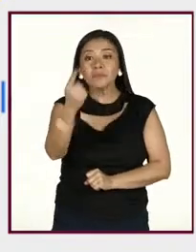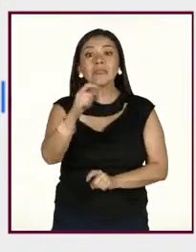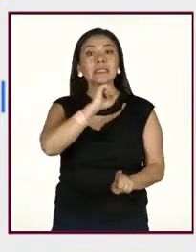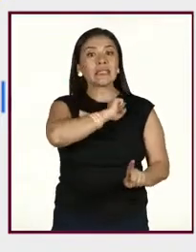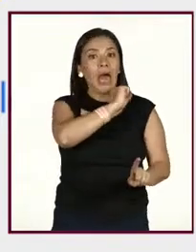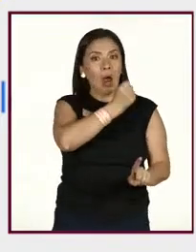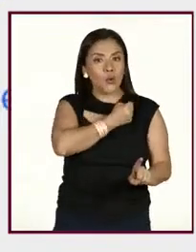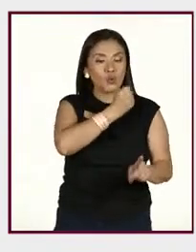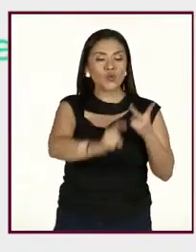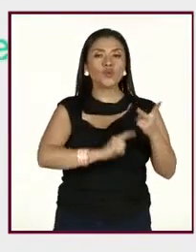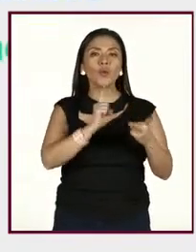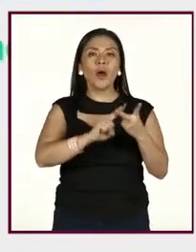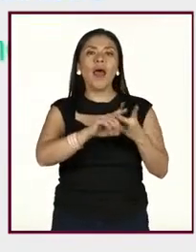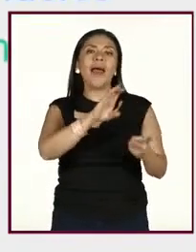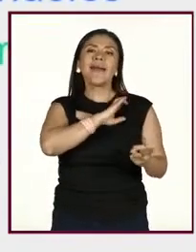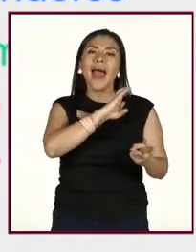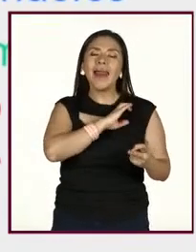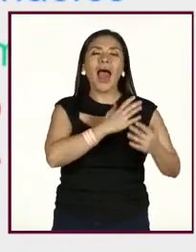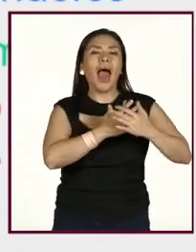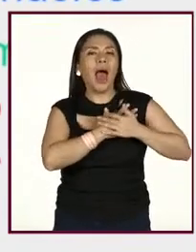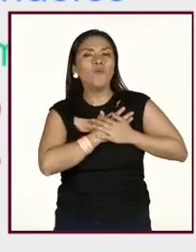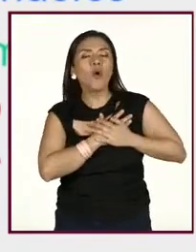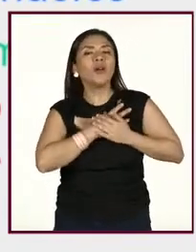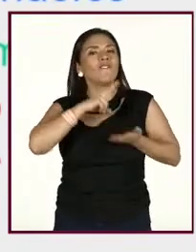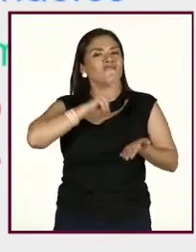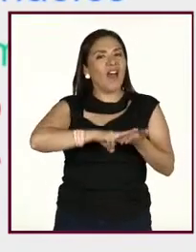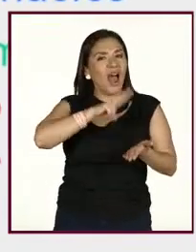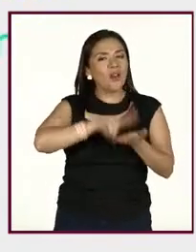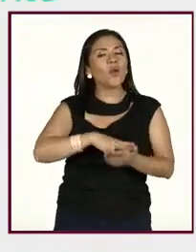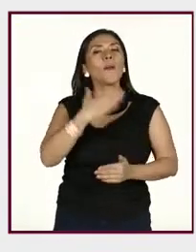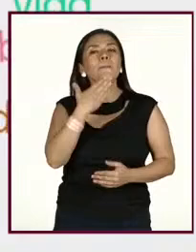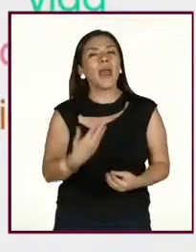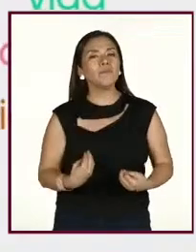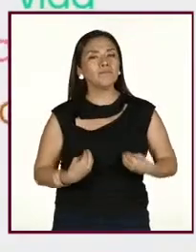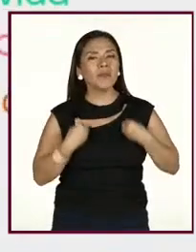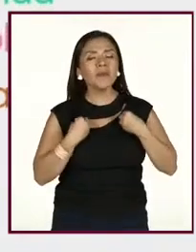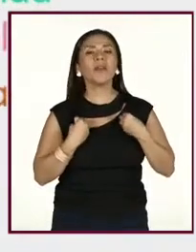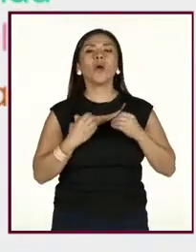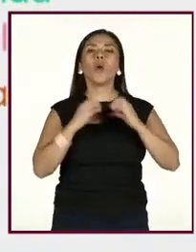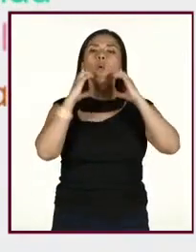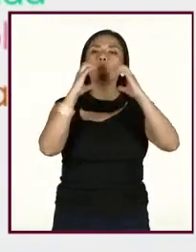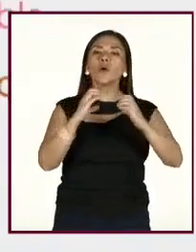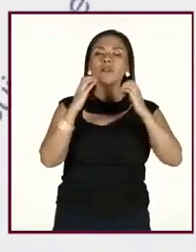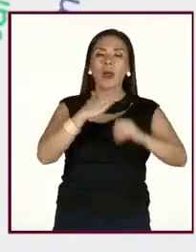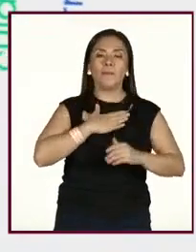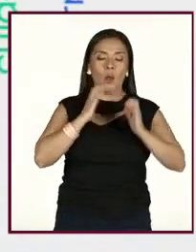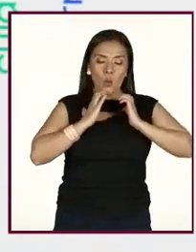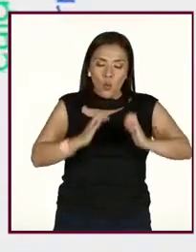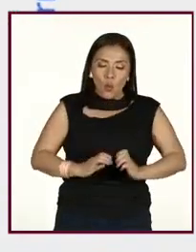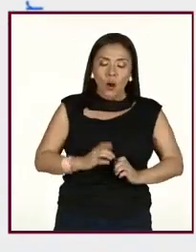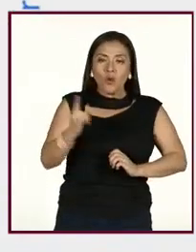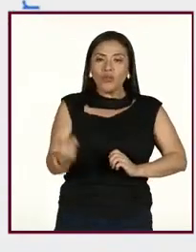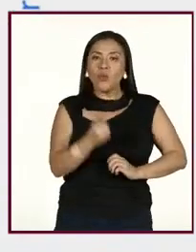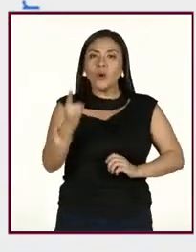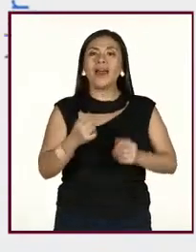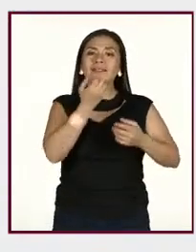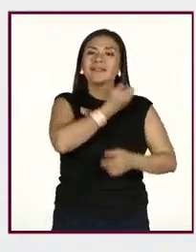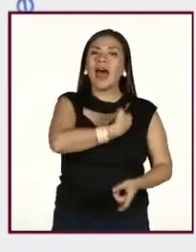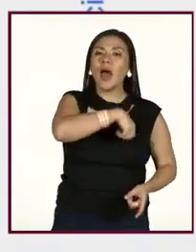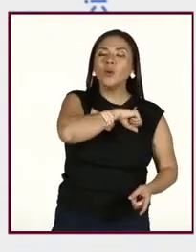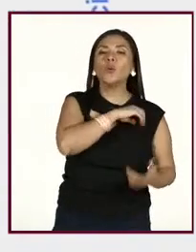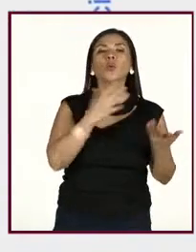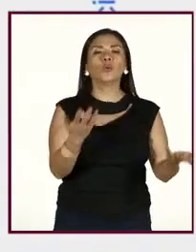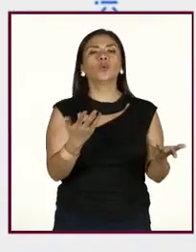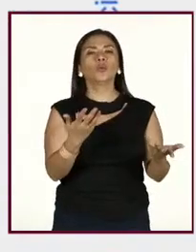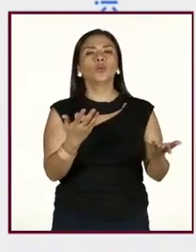salud, quererse, bienestar, amor, valorarte, bienestar, es cuidarme físicamente, preservar la salud, felicidad. Por ahí